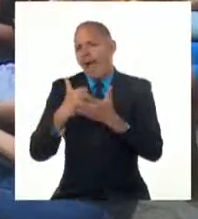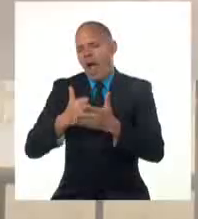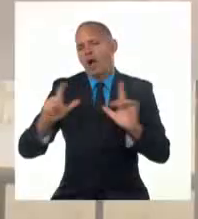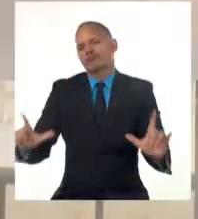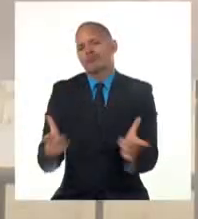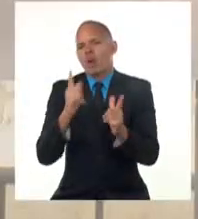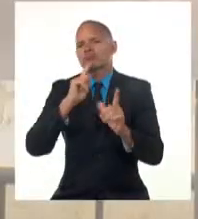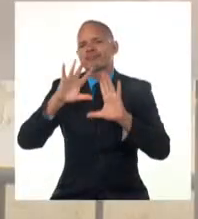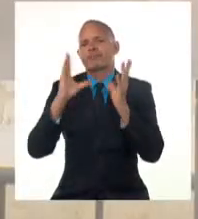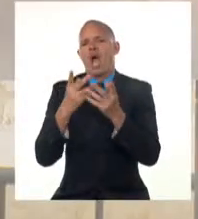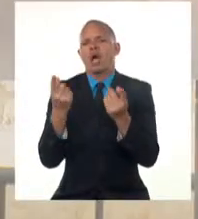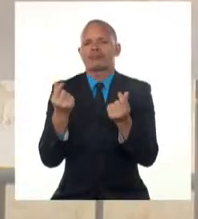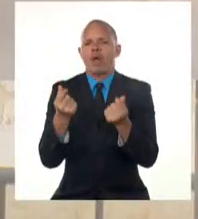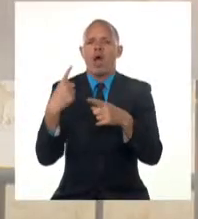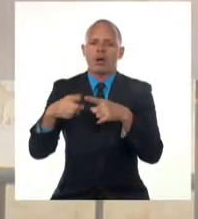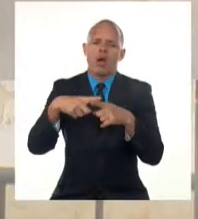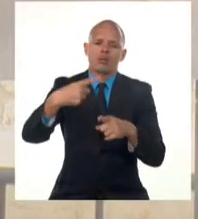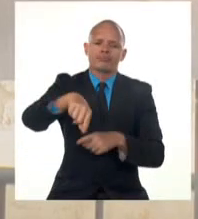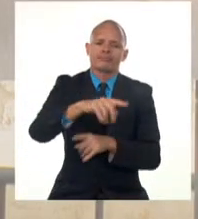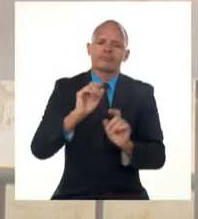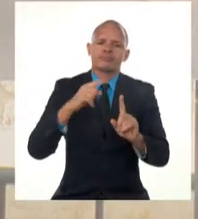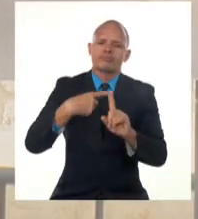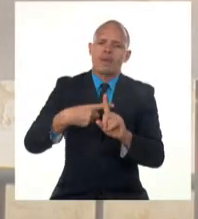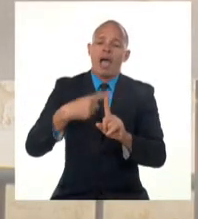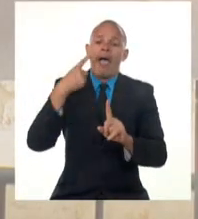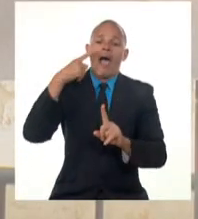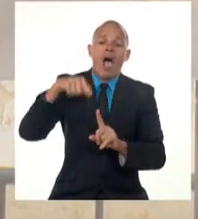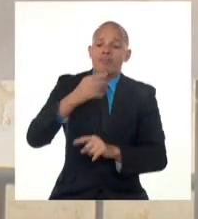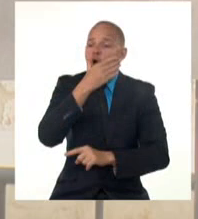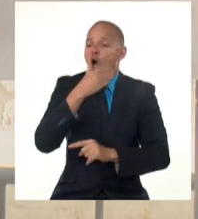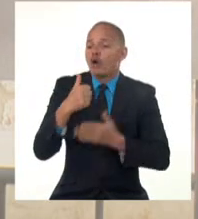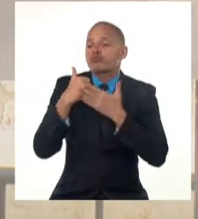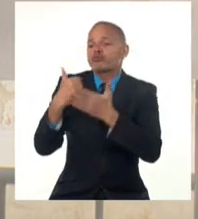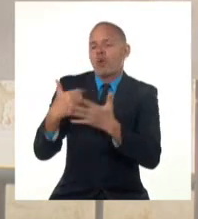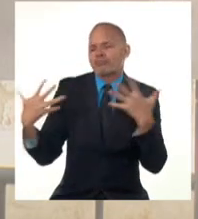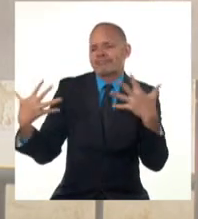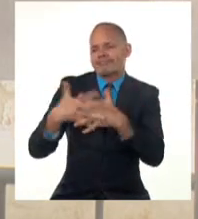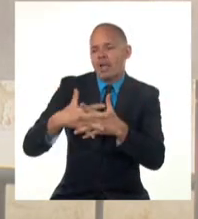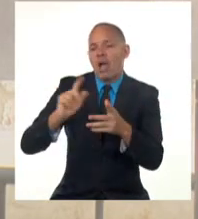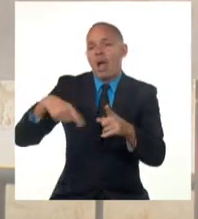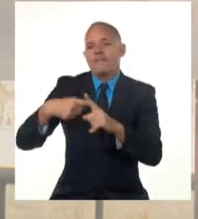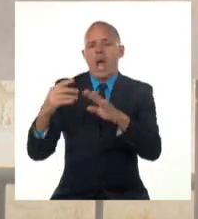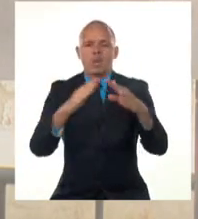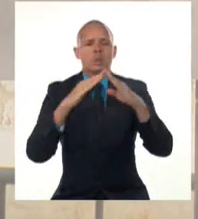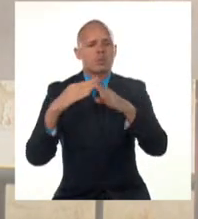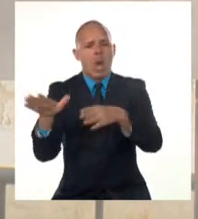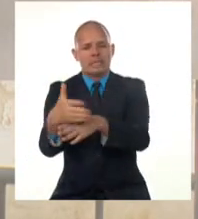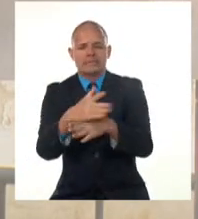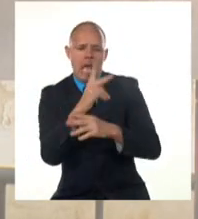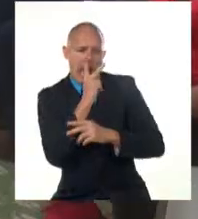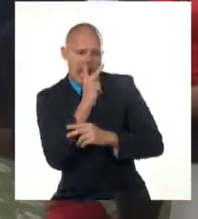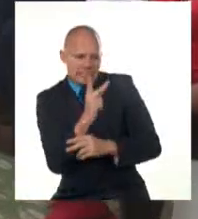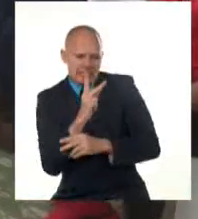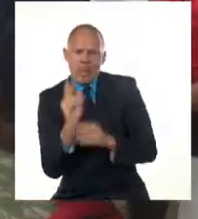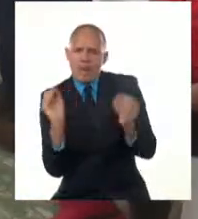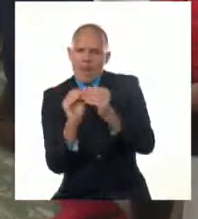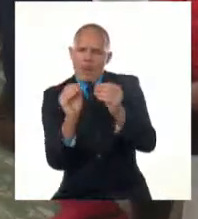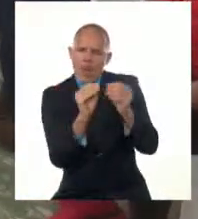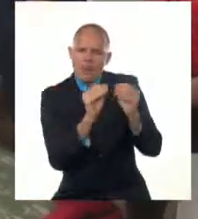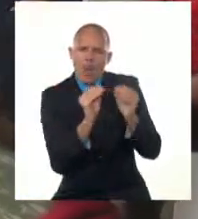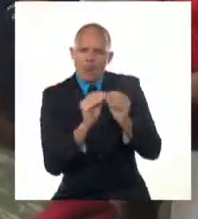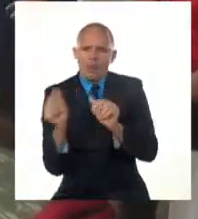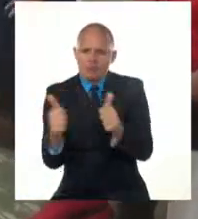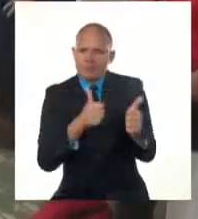fortalecer el trabajo con los jóvenes, de concretar y sostener la atención a las comunidades con un enfoque integrador. Como